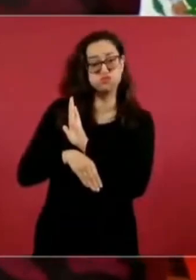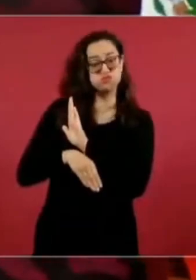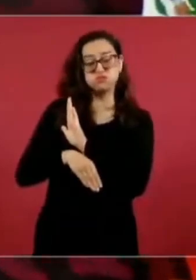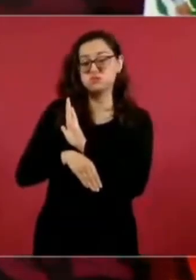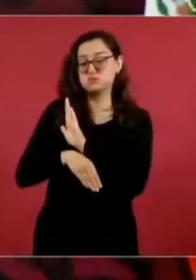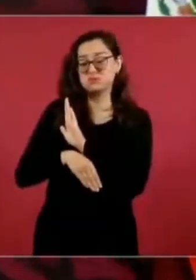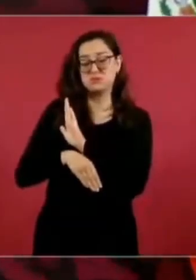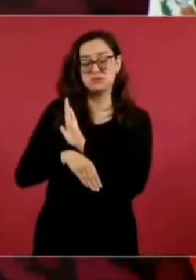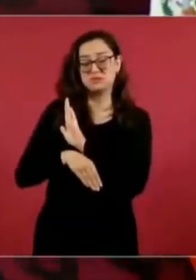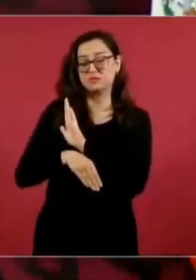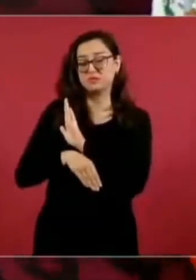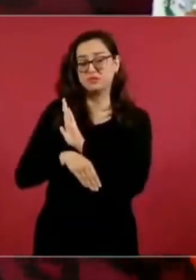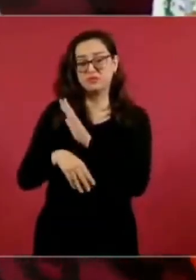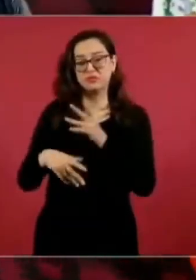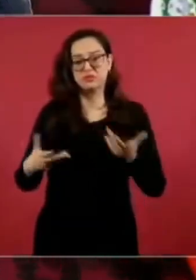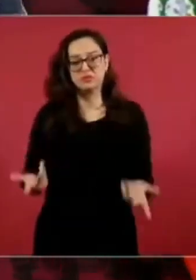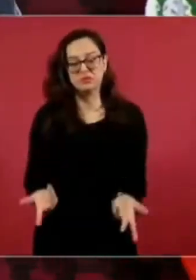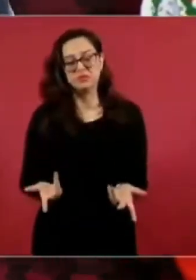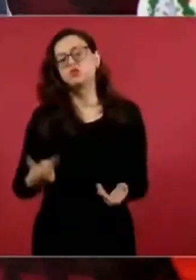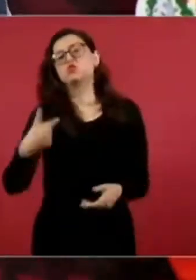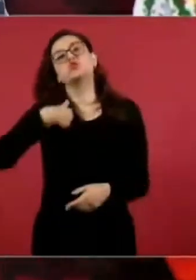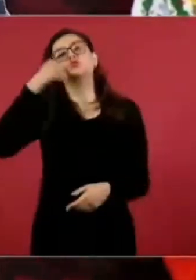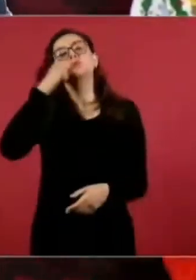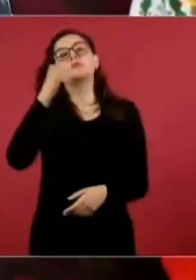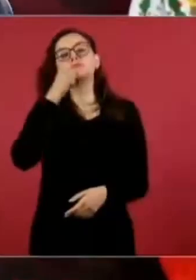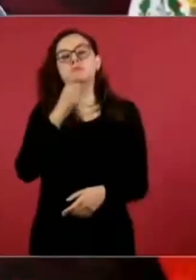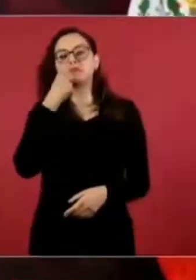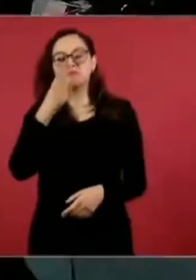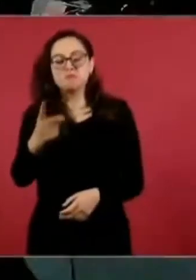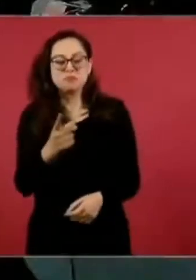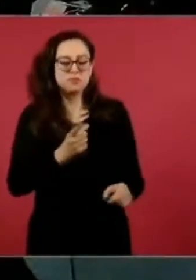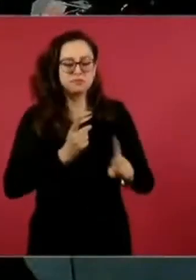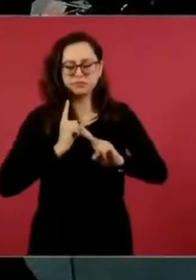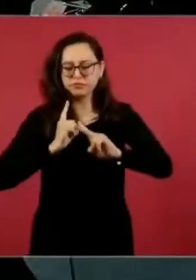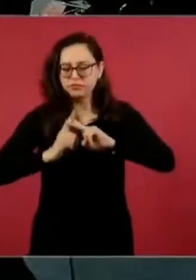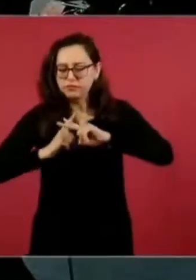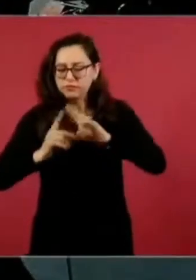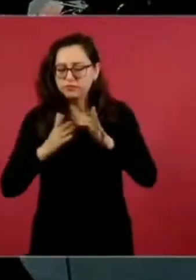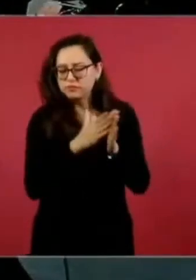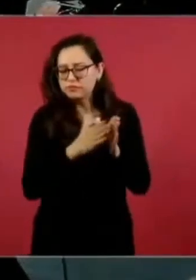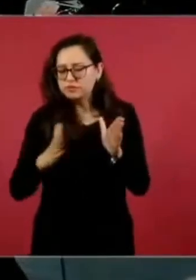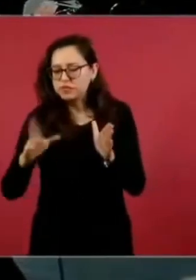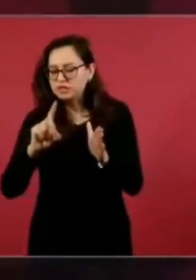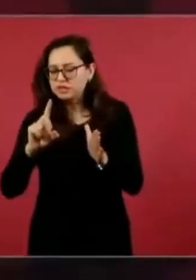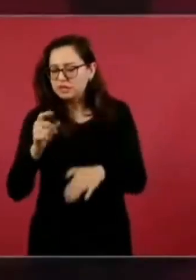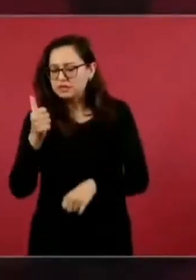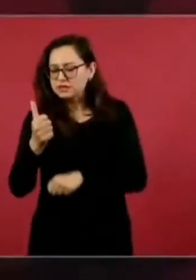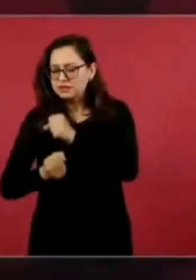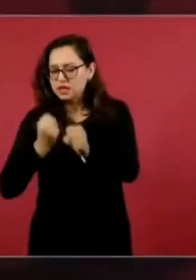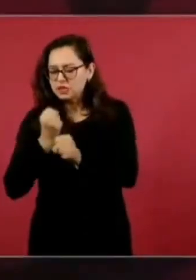Ni siquiera se compara, lo he dicho muchas veces, con el periodo colonial.